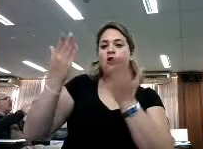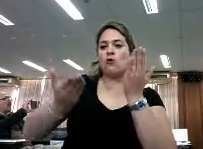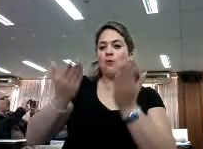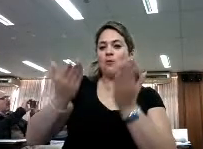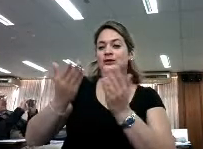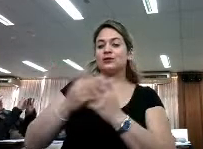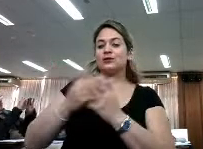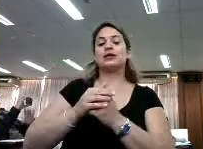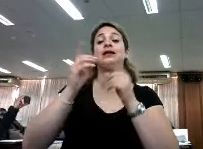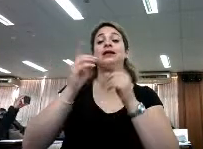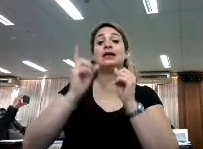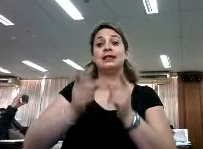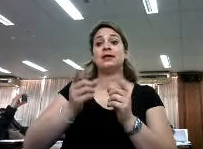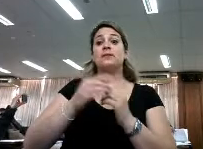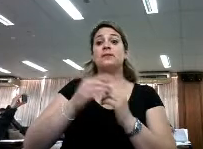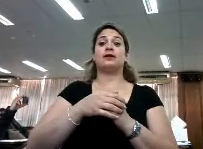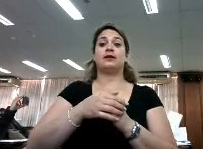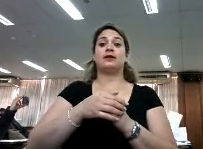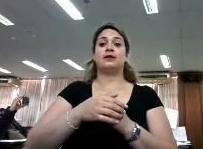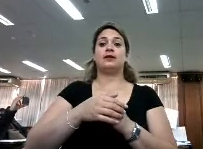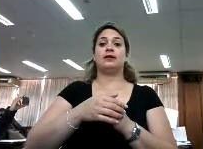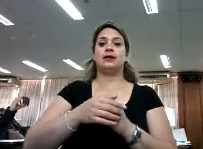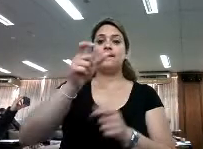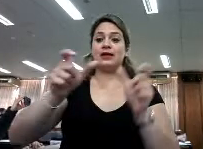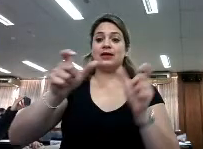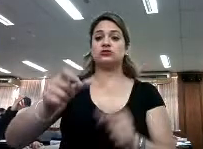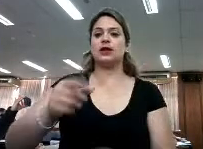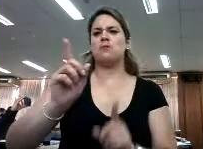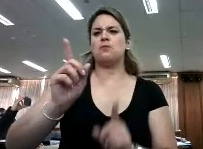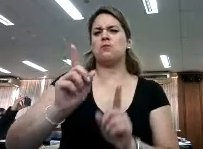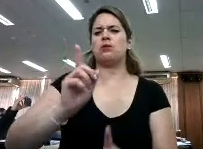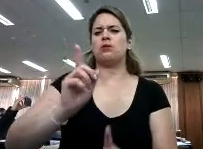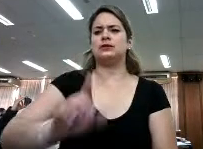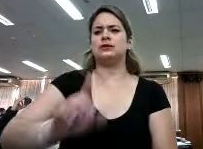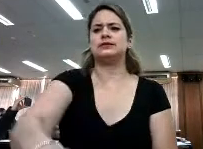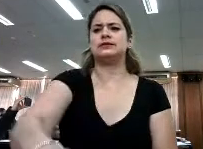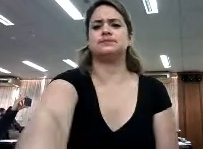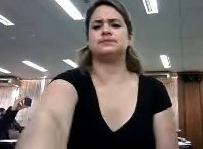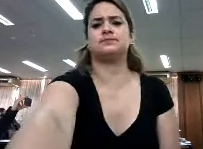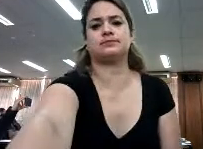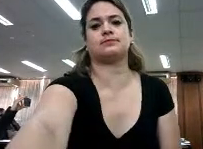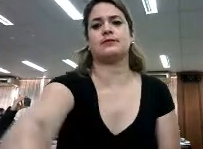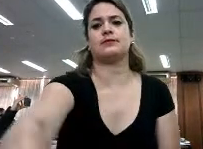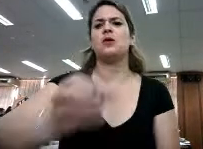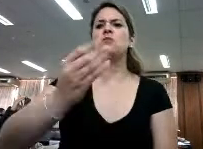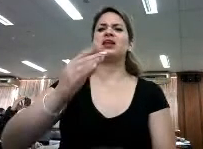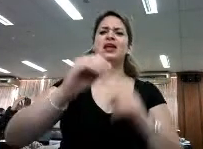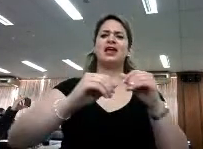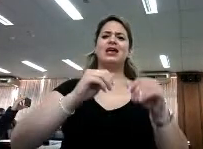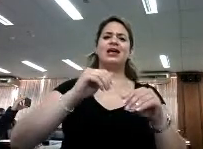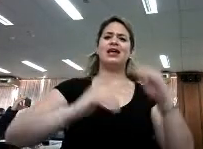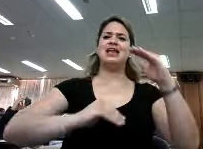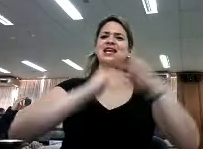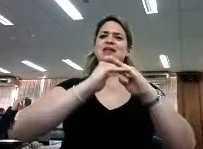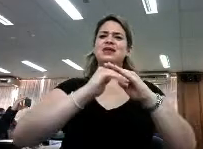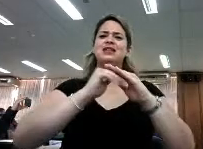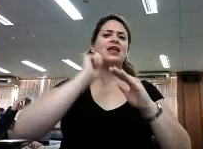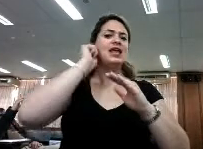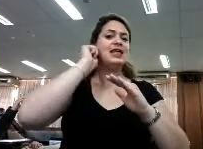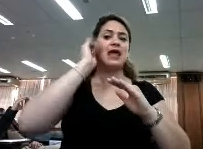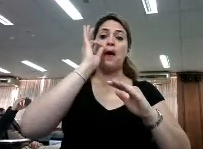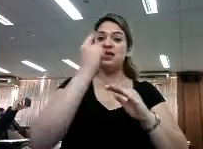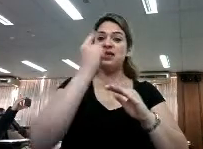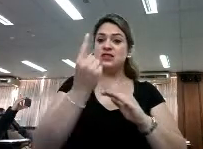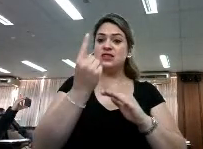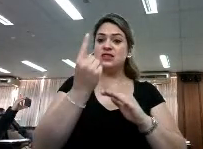y también decir, bueno, también la gente, porque por ahí nos reclamaban que por qué teníamos hasta 21 años y había gente que quedaba fuera de esa